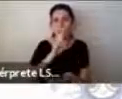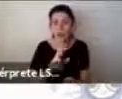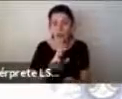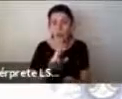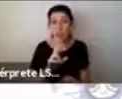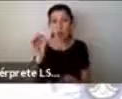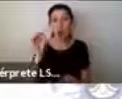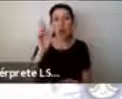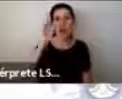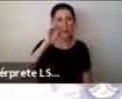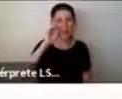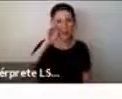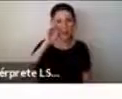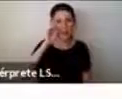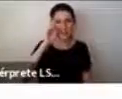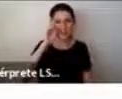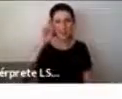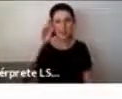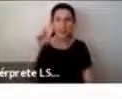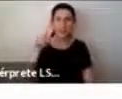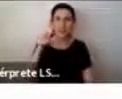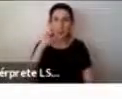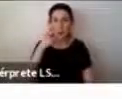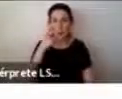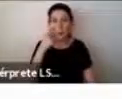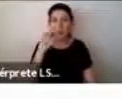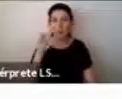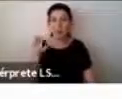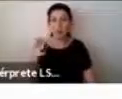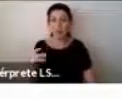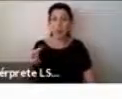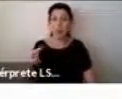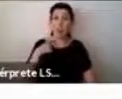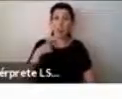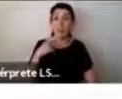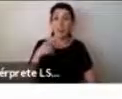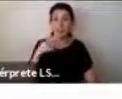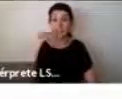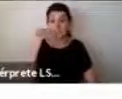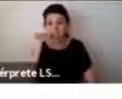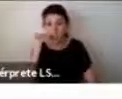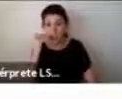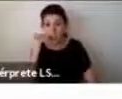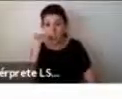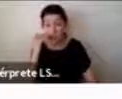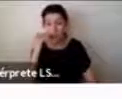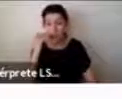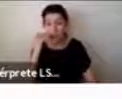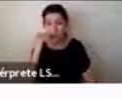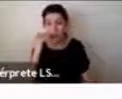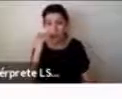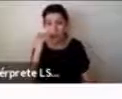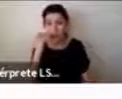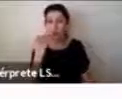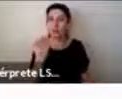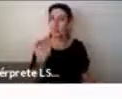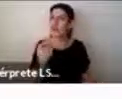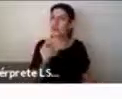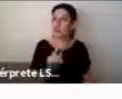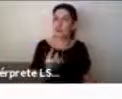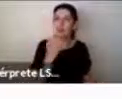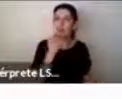y no solamente a todo el niño sino que también impacta a sus personas que son